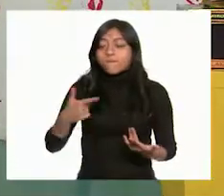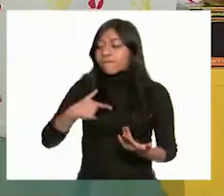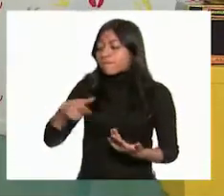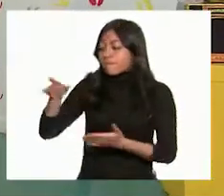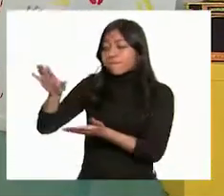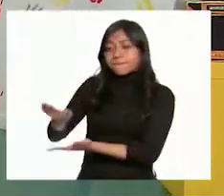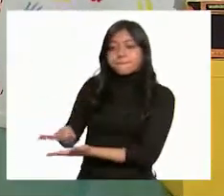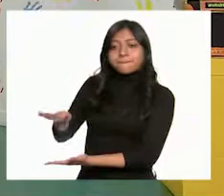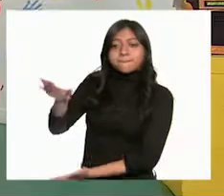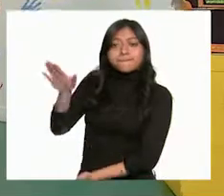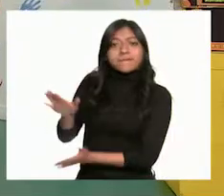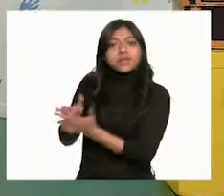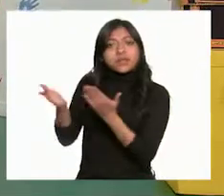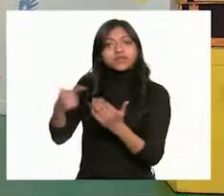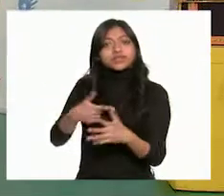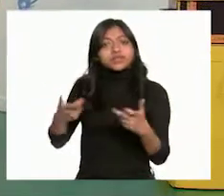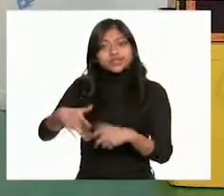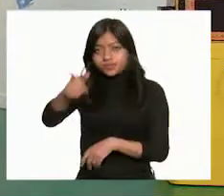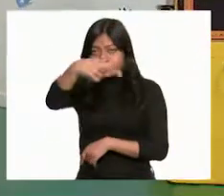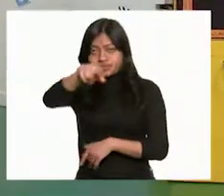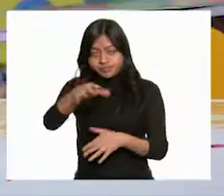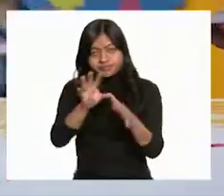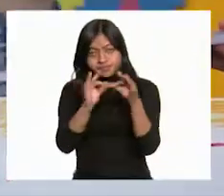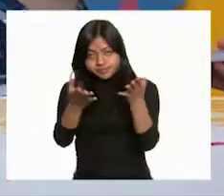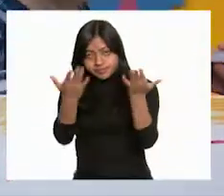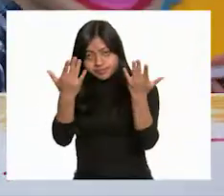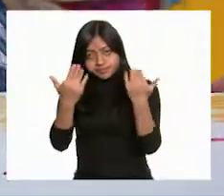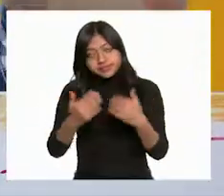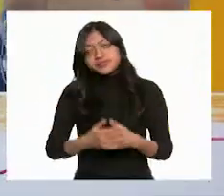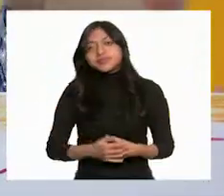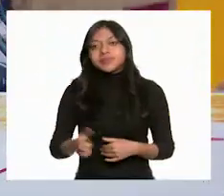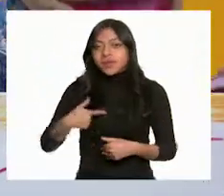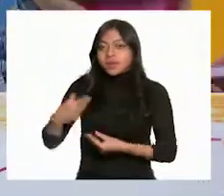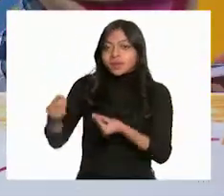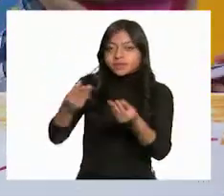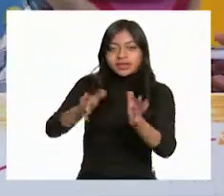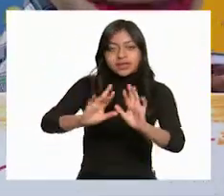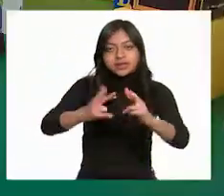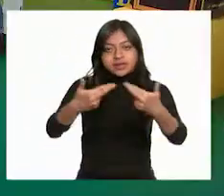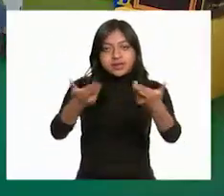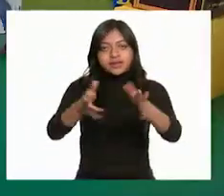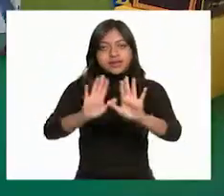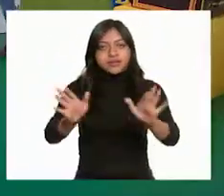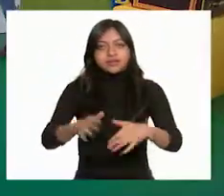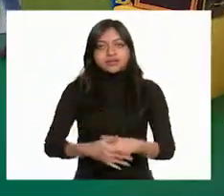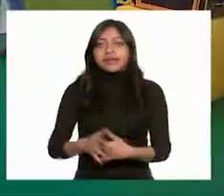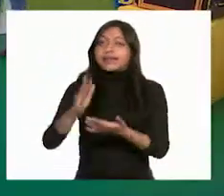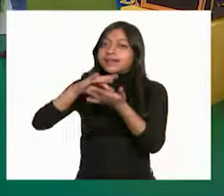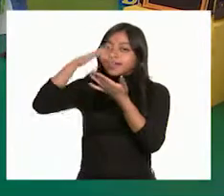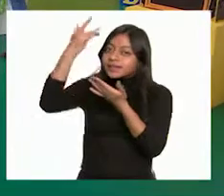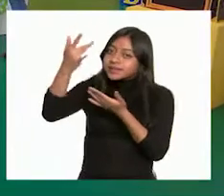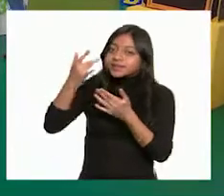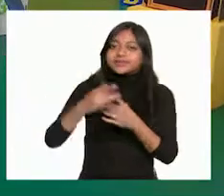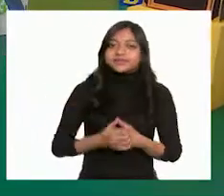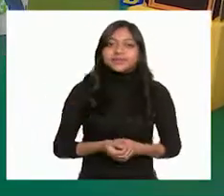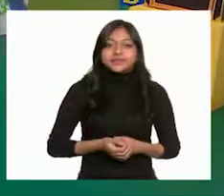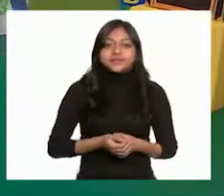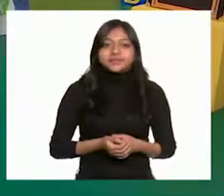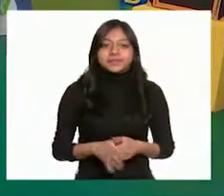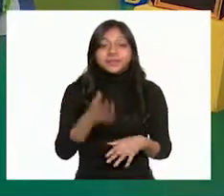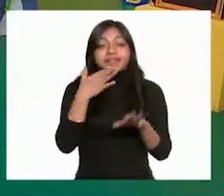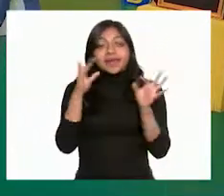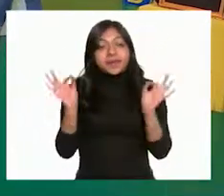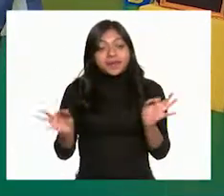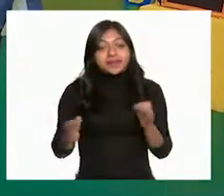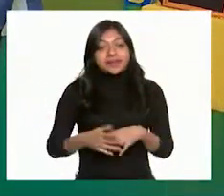demás. ¡Sí, maestra! ¡Muy bien! Ven, Panchito. ¡Sí! Ahí está, Panchito. Gracias. ¡Ay! Pues,